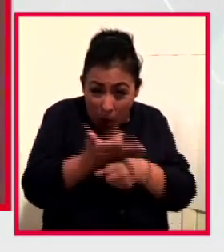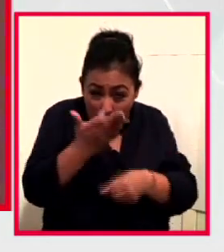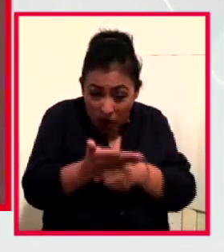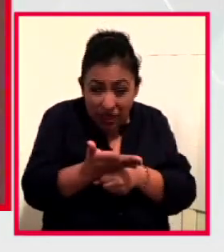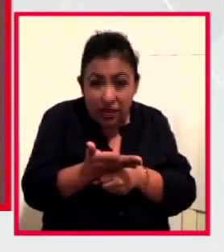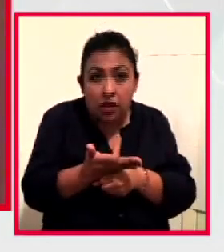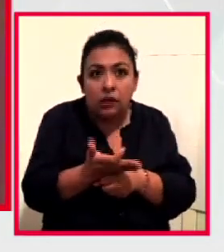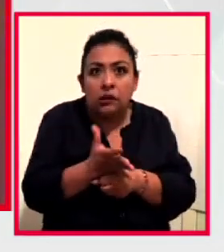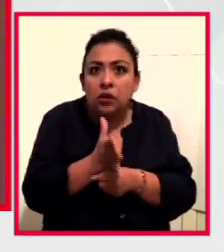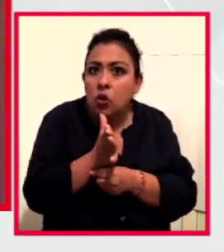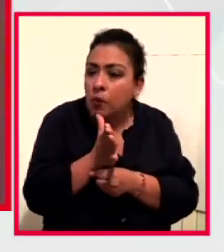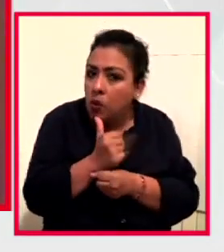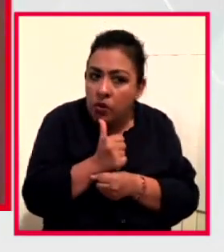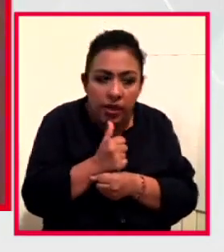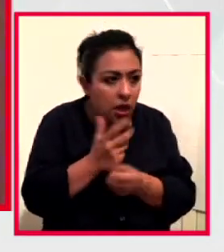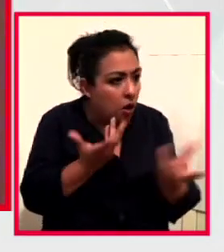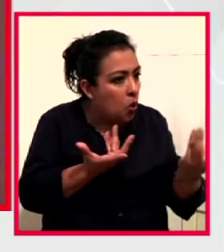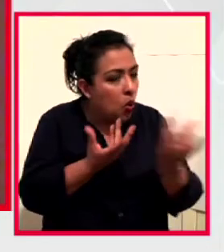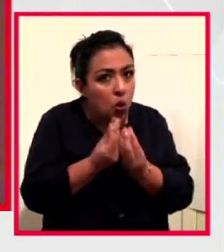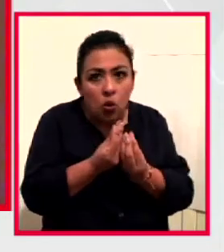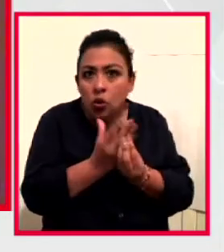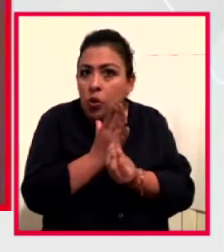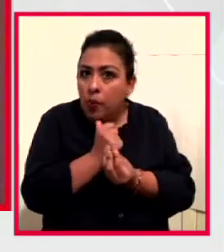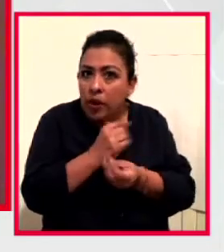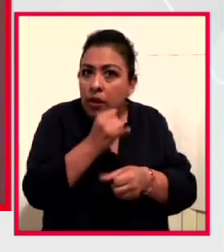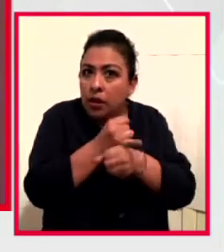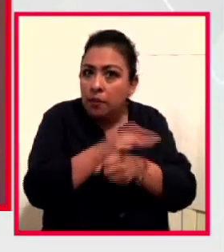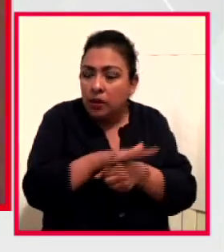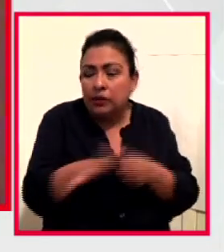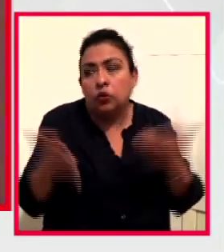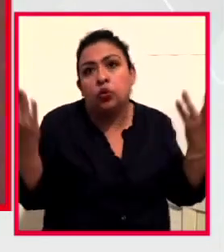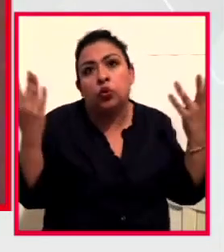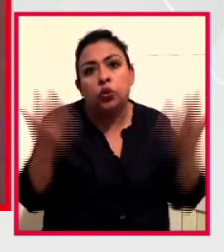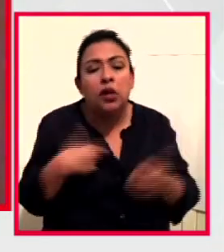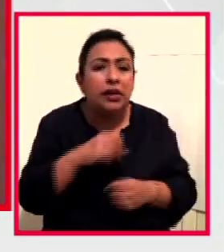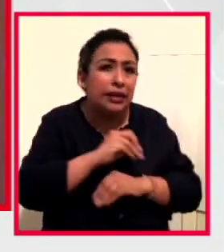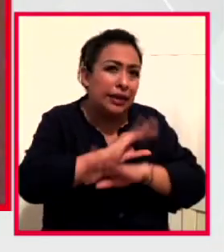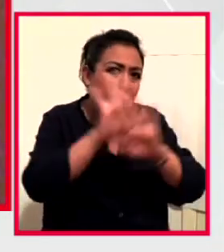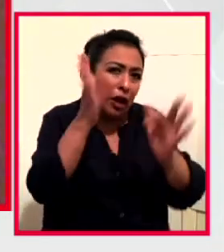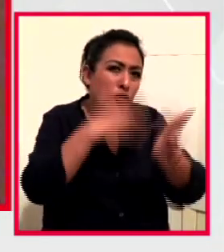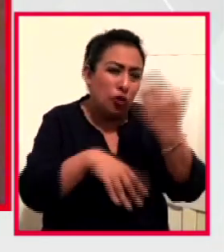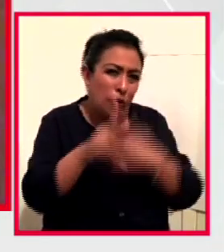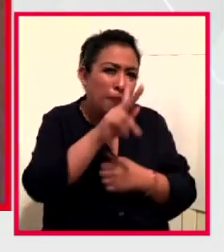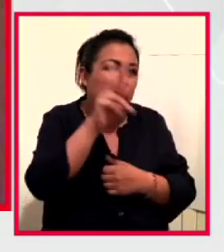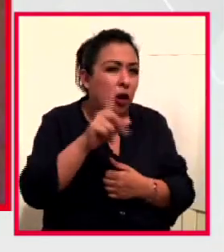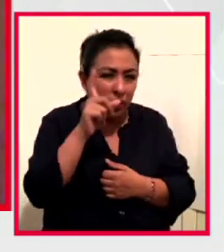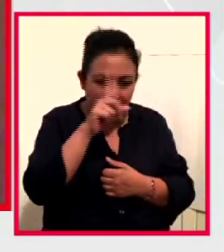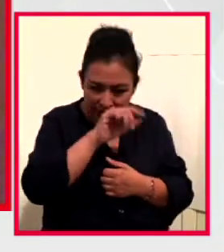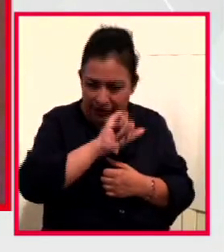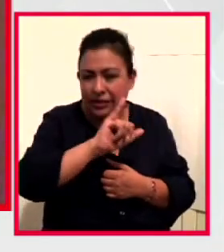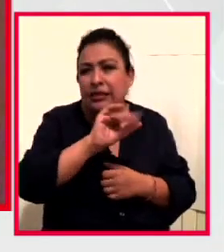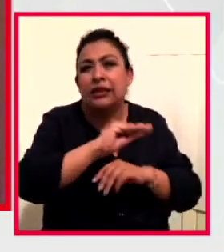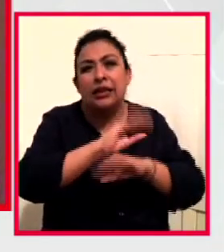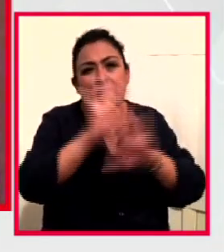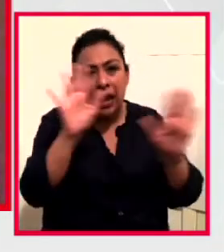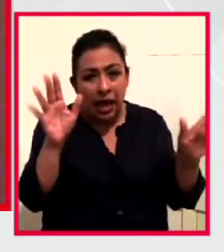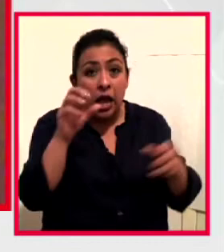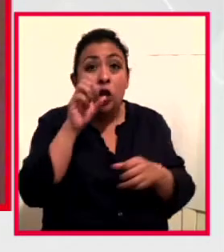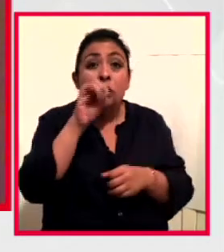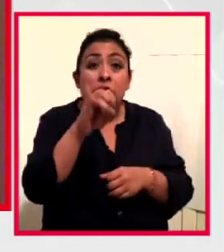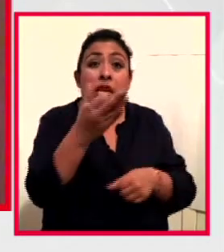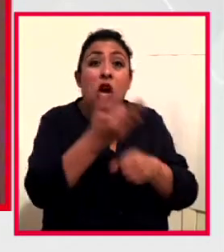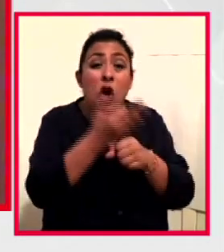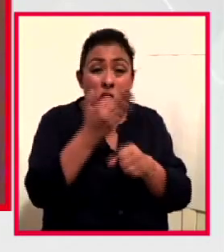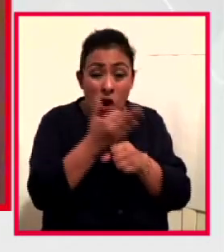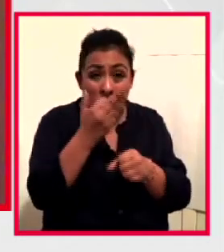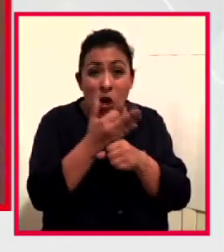incapacidad de poder estar físicamente presente. Entonces, claro que todo es mucho más complicado ahora. Sí están pasando cosas que son